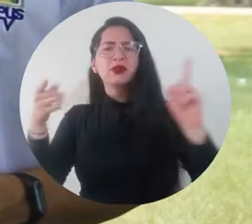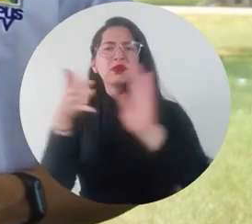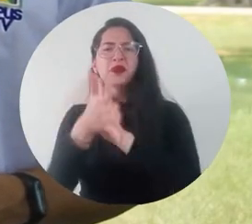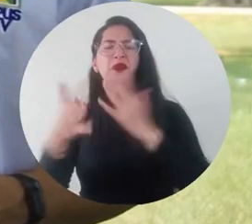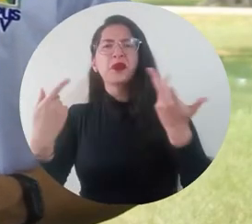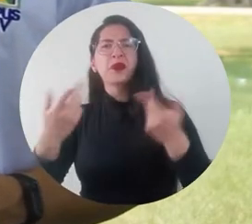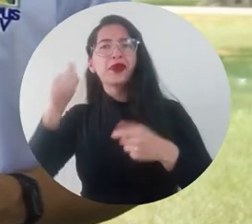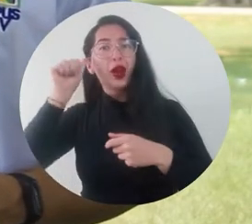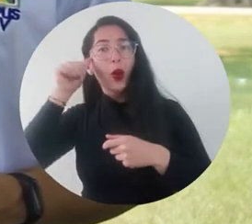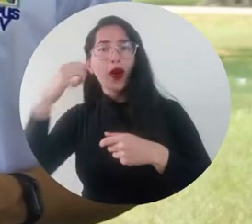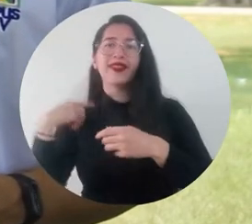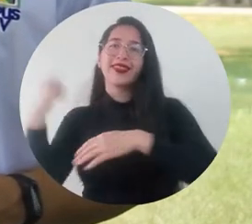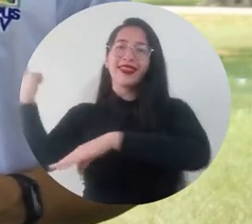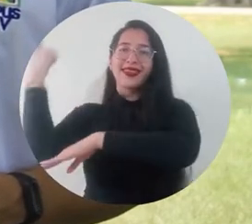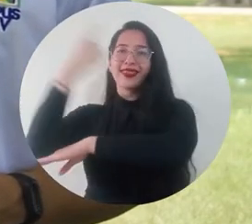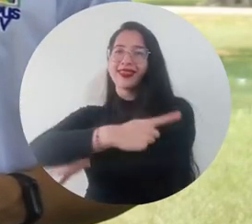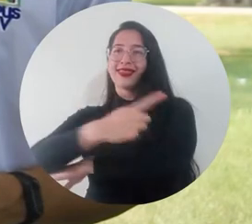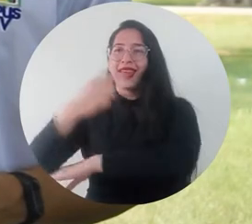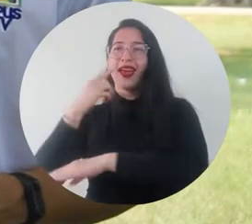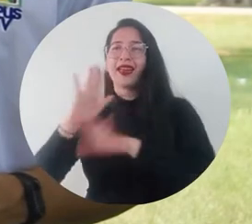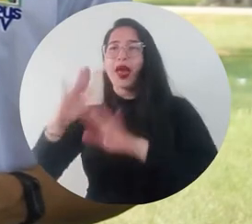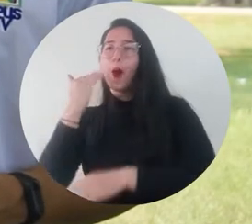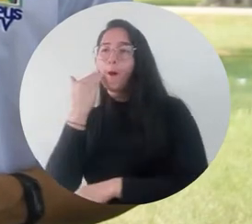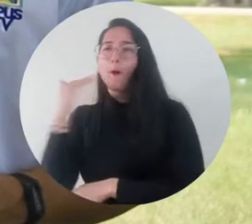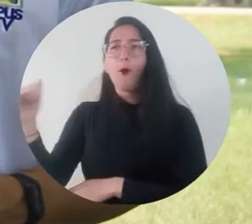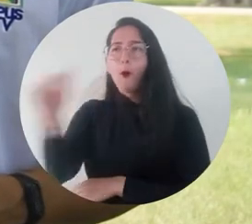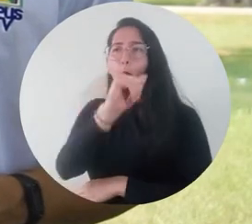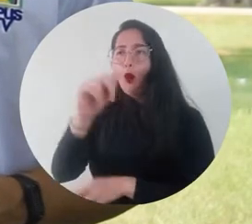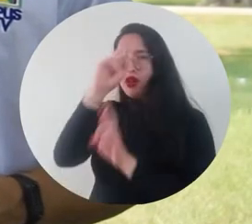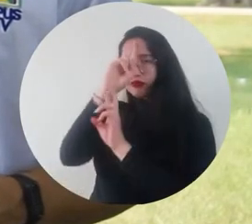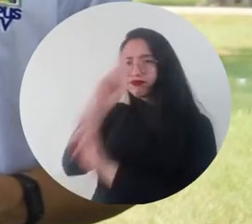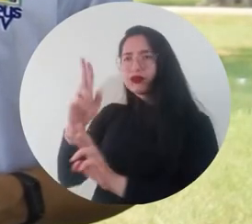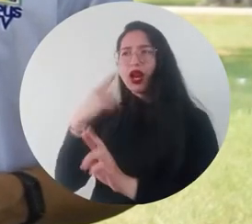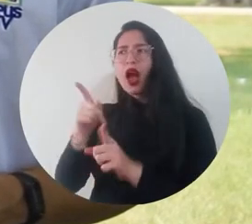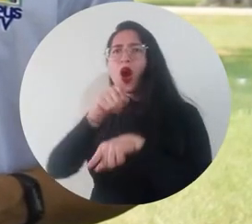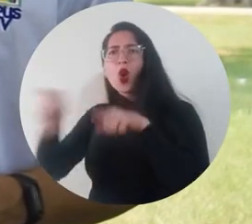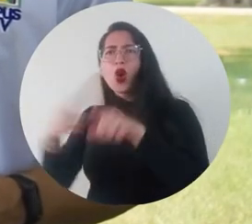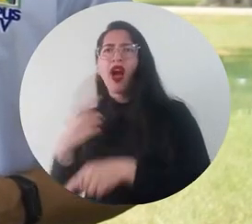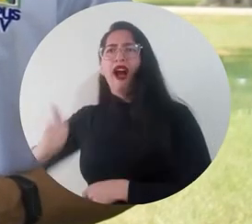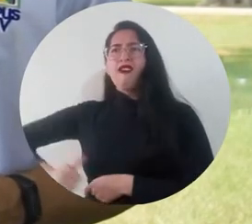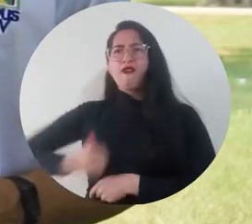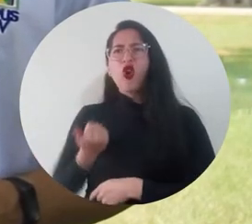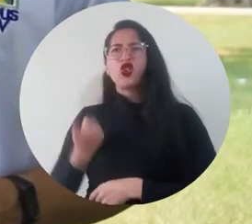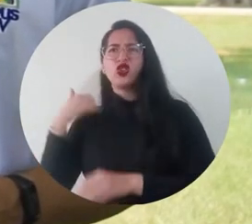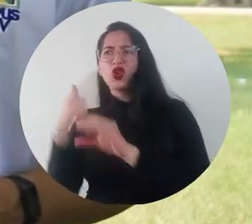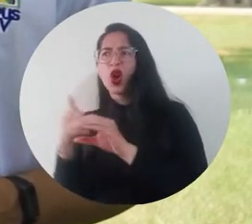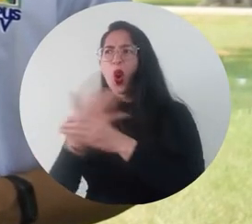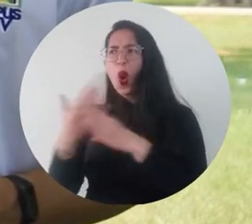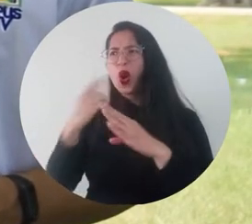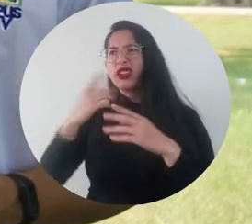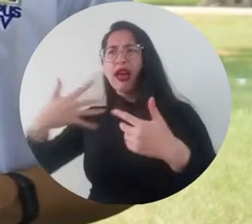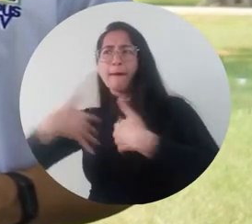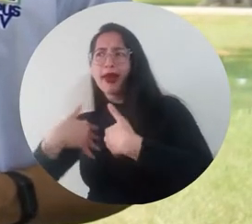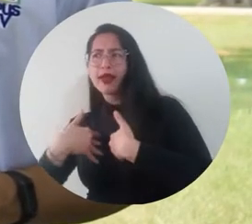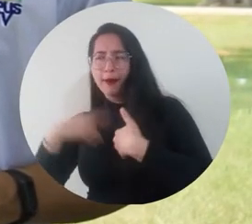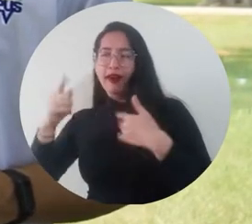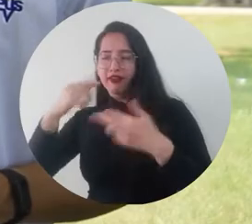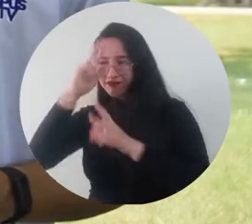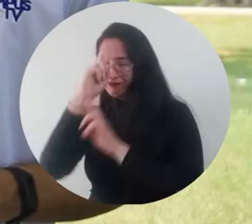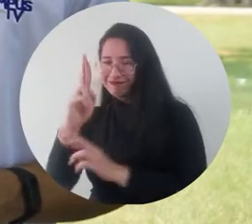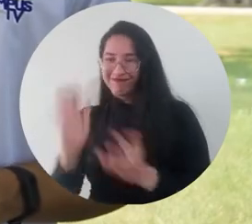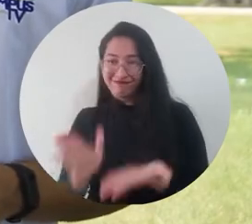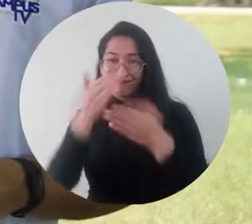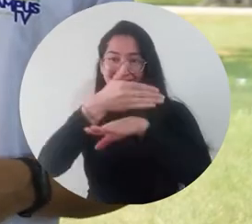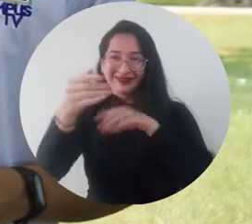más sobre la conmemoración del día por la dignidad de las mujeres víctimas de violencia sexual en el marco del conflicto armado colombiano